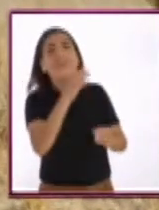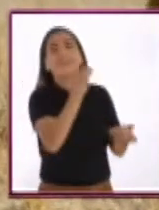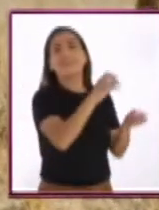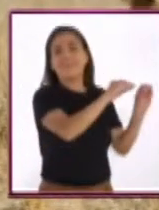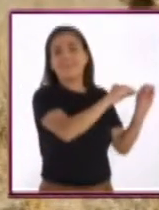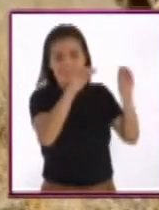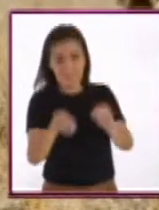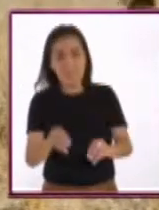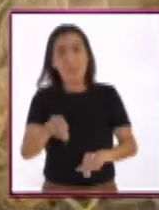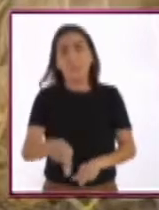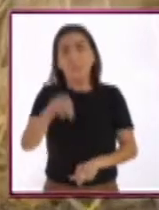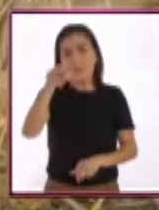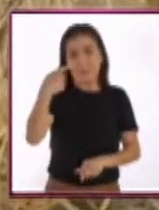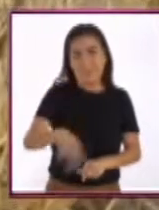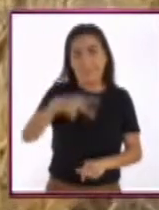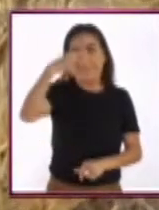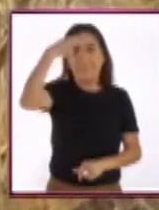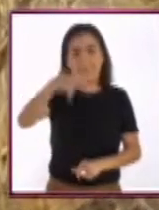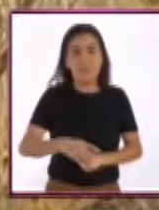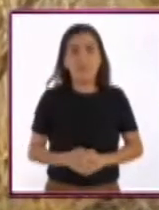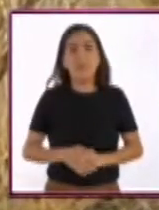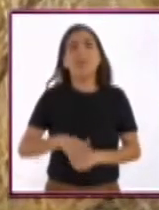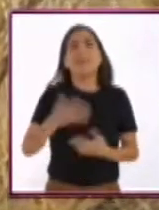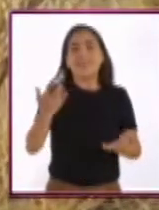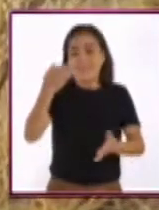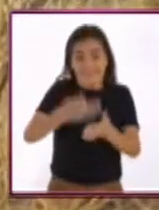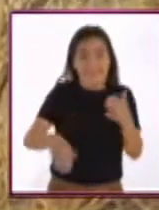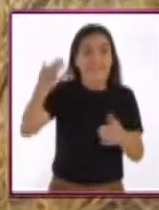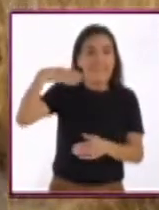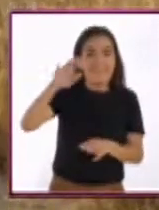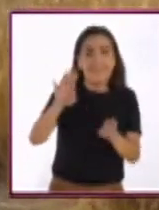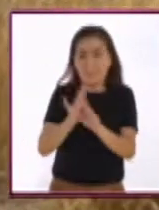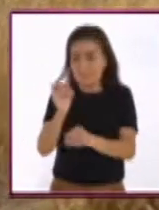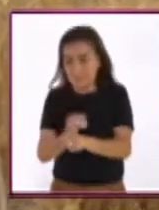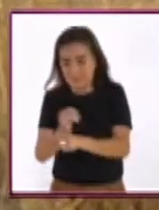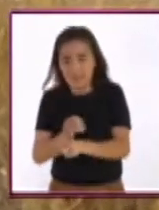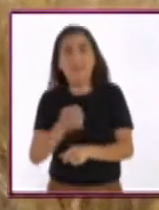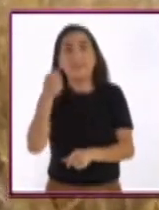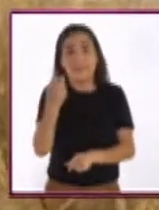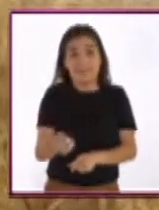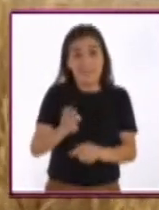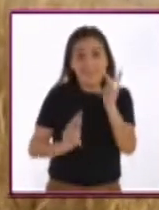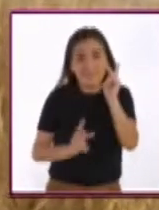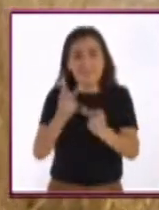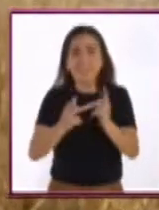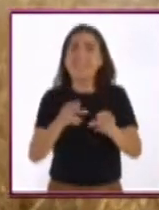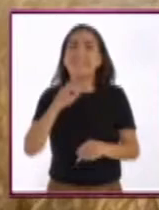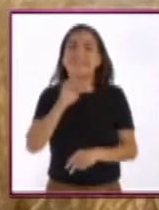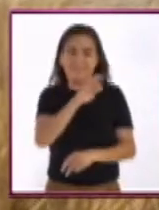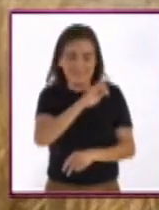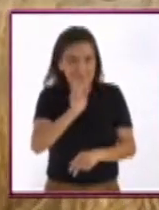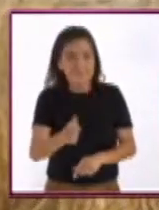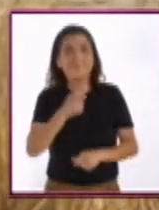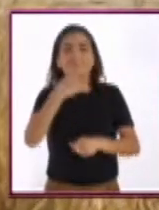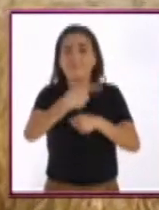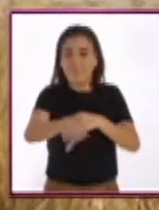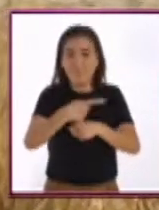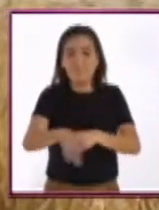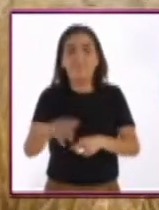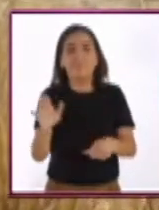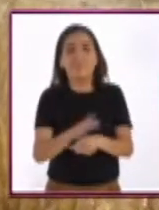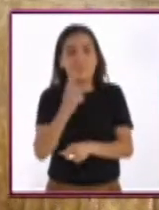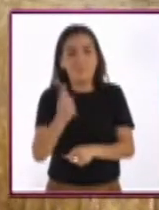mexicanos que lo trajeron al norte de México. Lo que no se consideró en esa época fue que el zacate bufel es una especie altamente